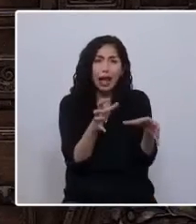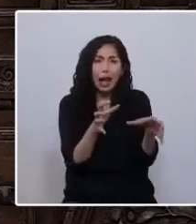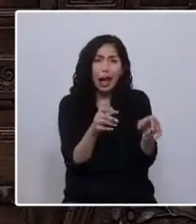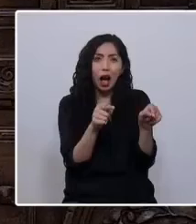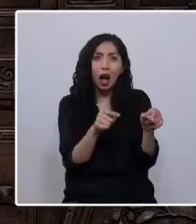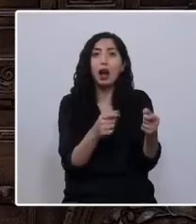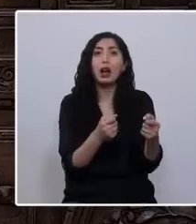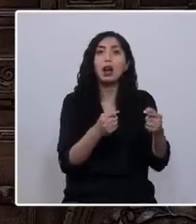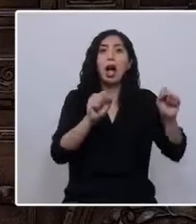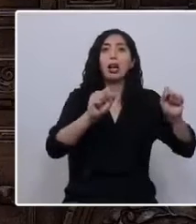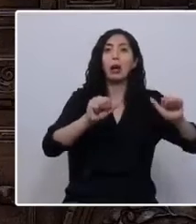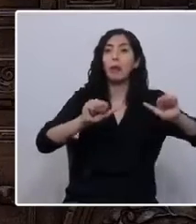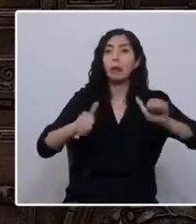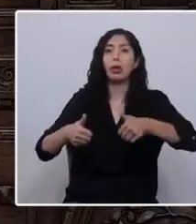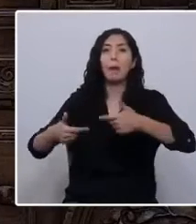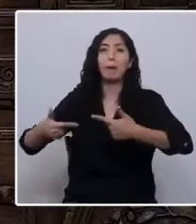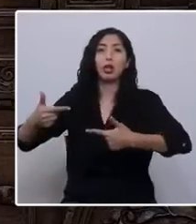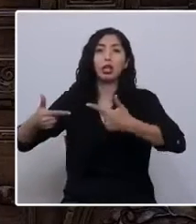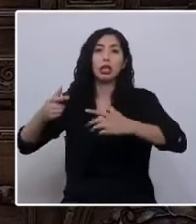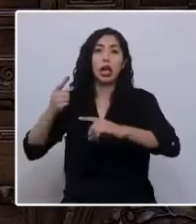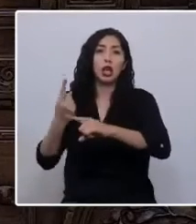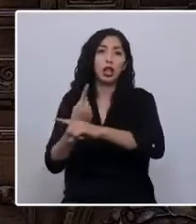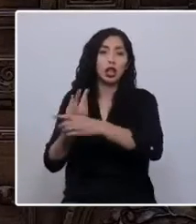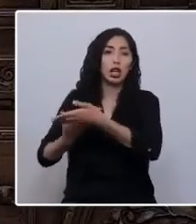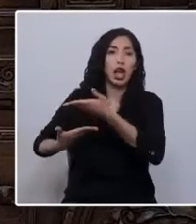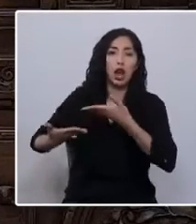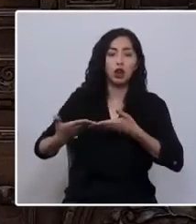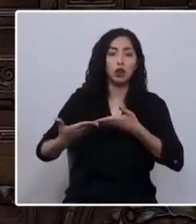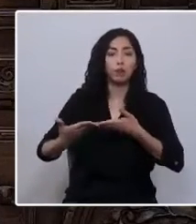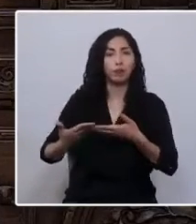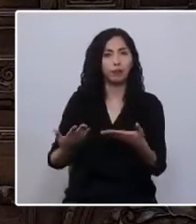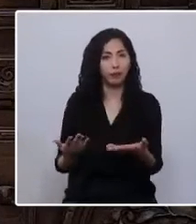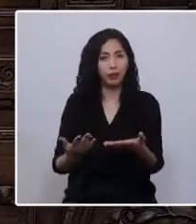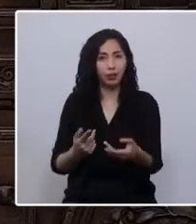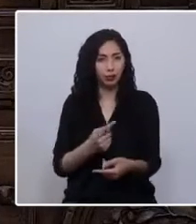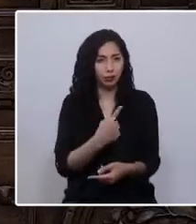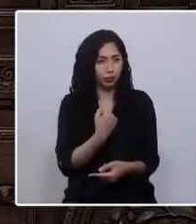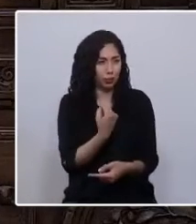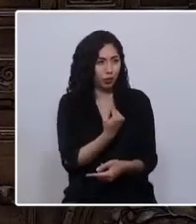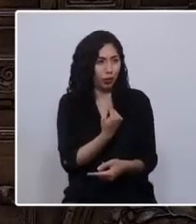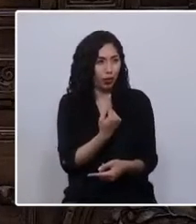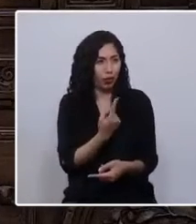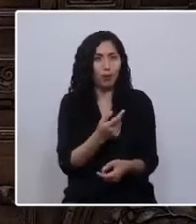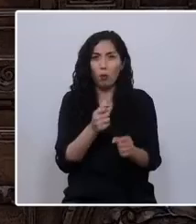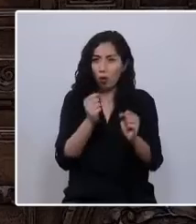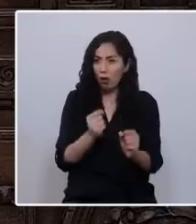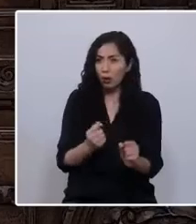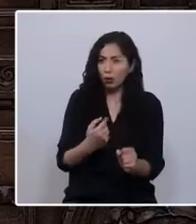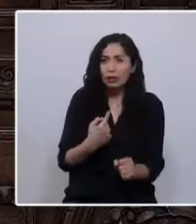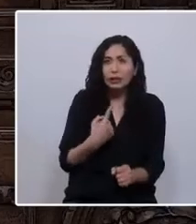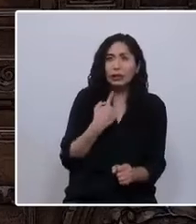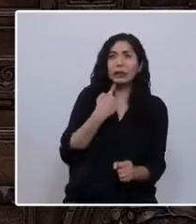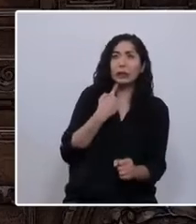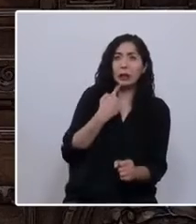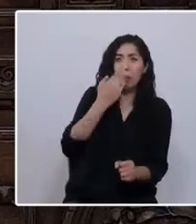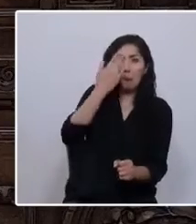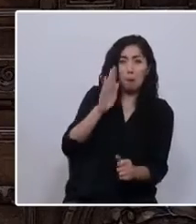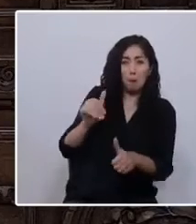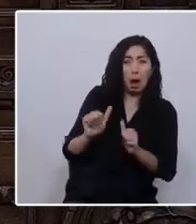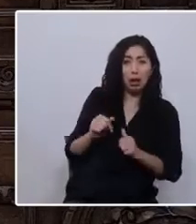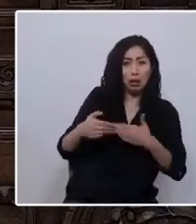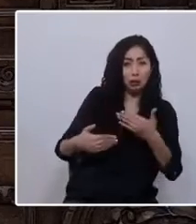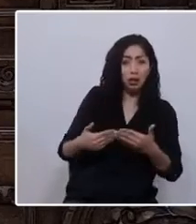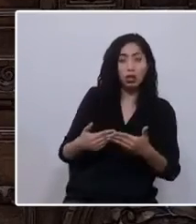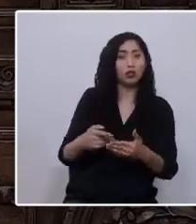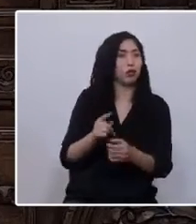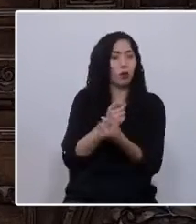definitivamente a la política y al diálogo. No tenemos derecho a fracasar en este proceso porque sería un fracaso de la democracia.